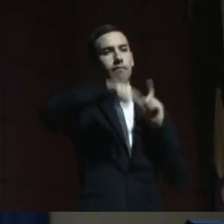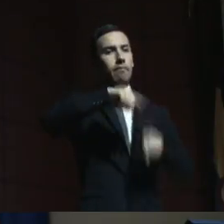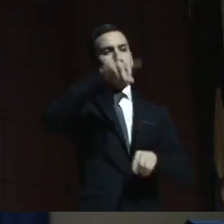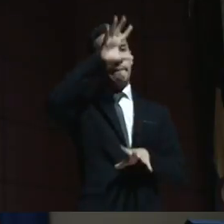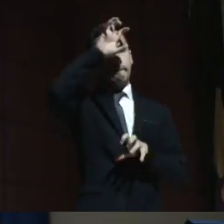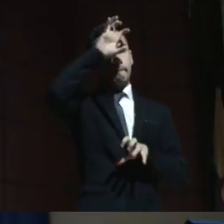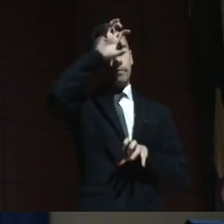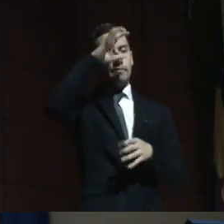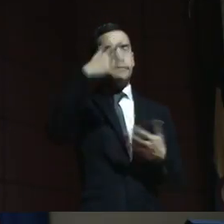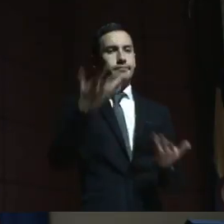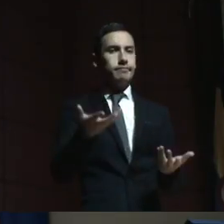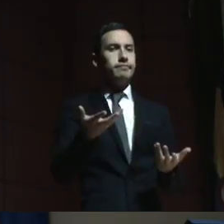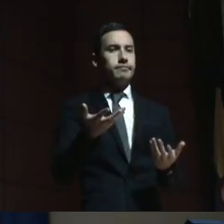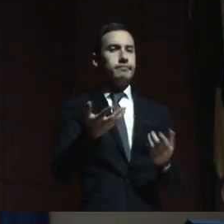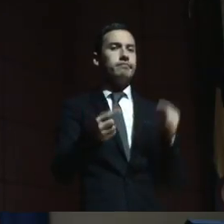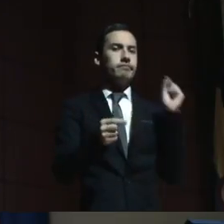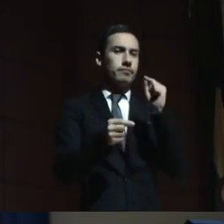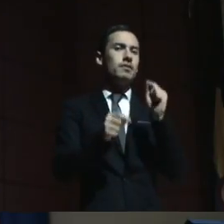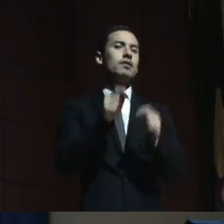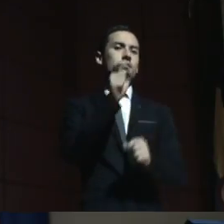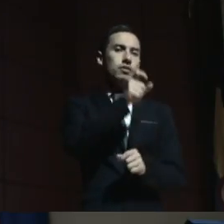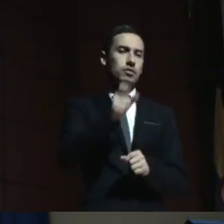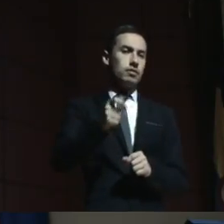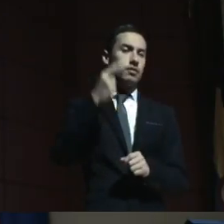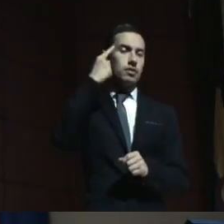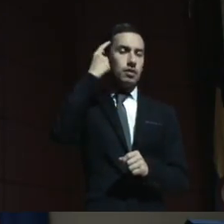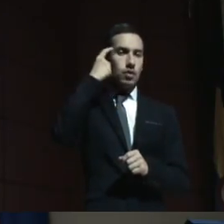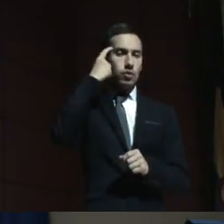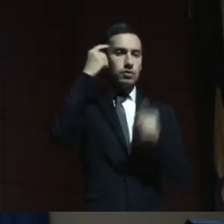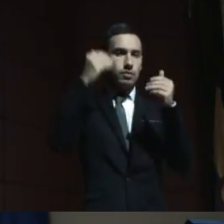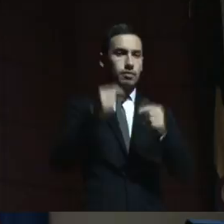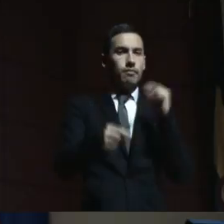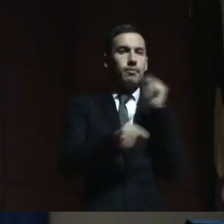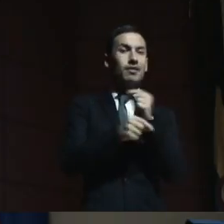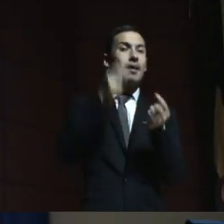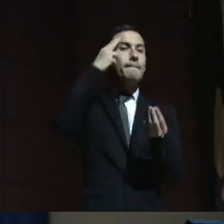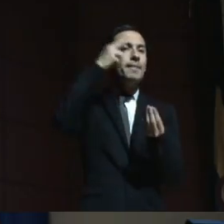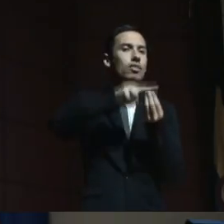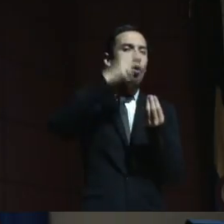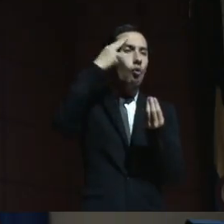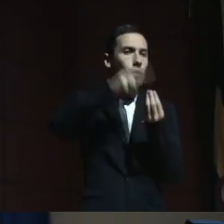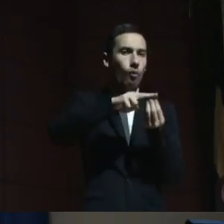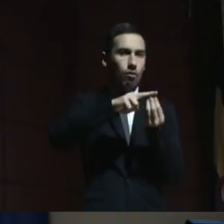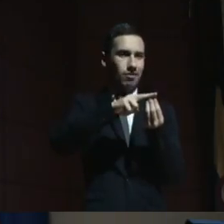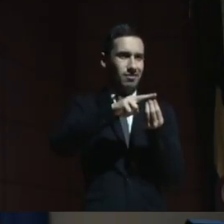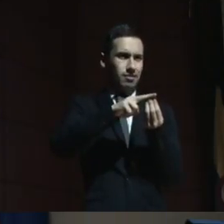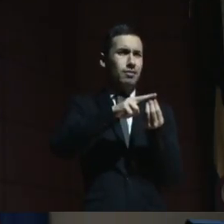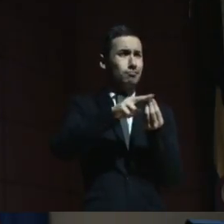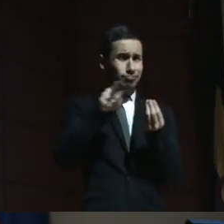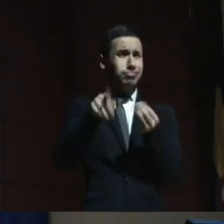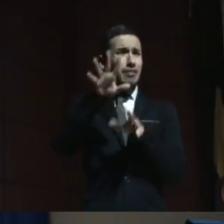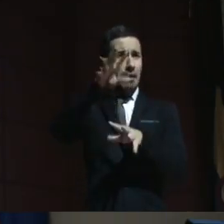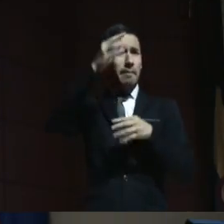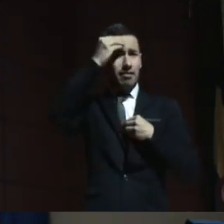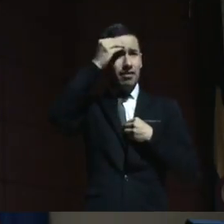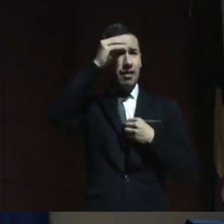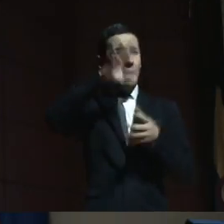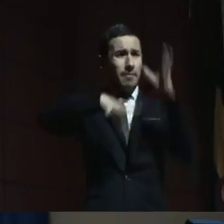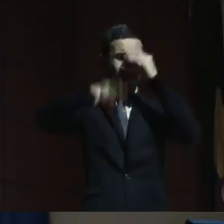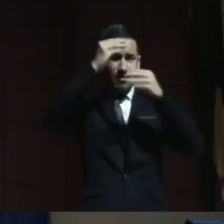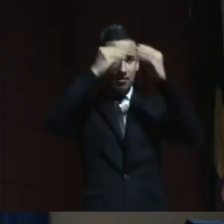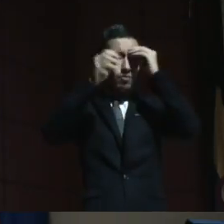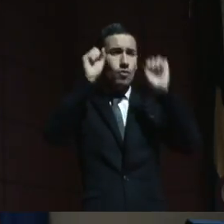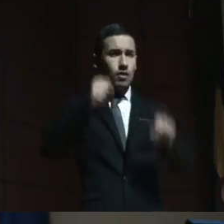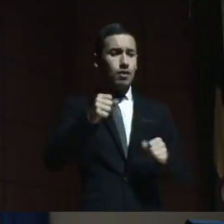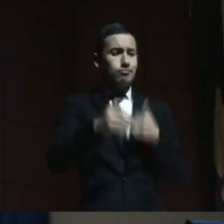claramente tiene que ver con las personas con discapacidad intelectual y con un mito, porque por supuesto que aprenden muchísimo y todos los